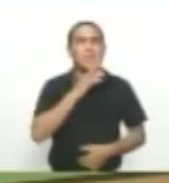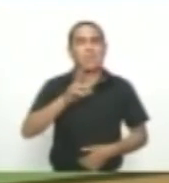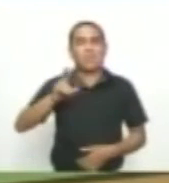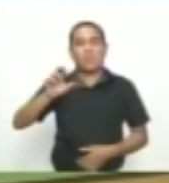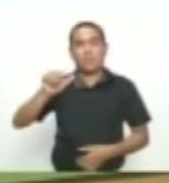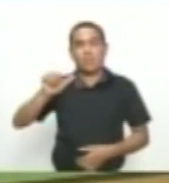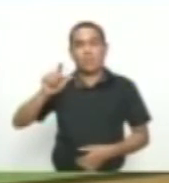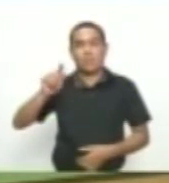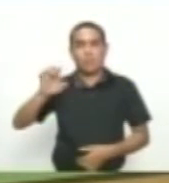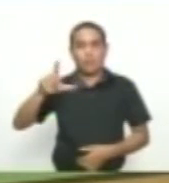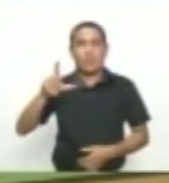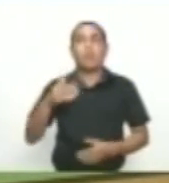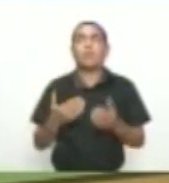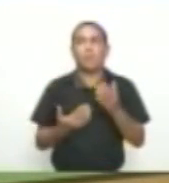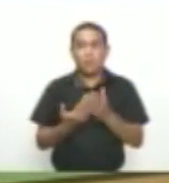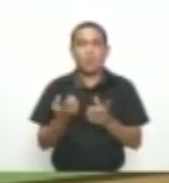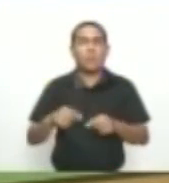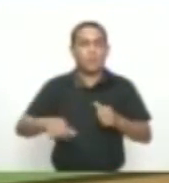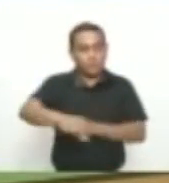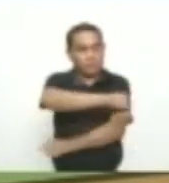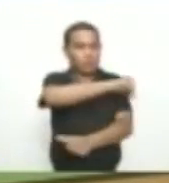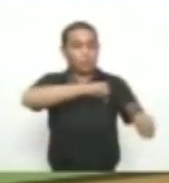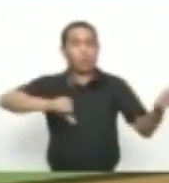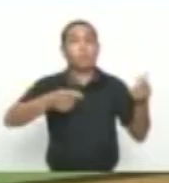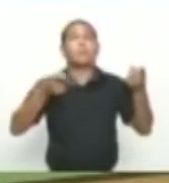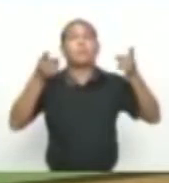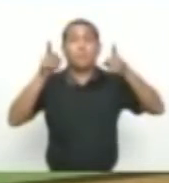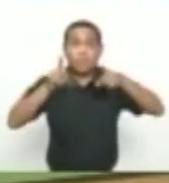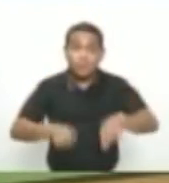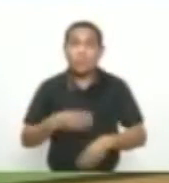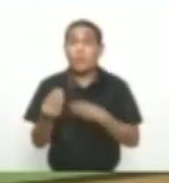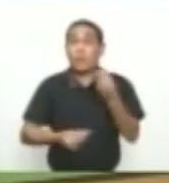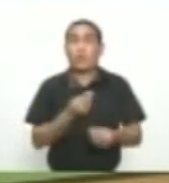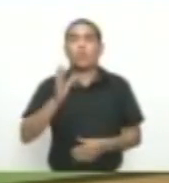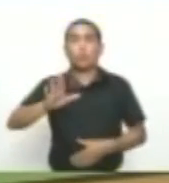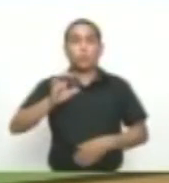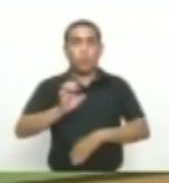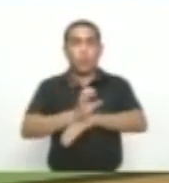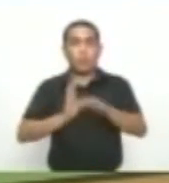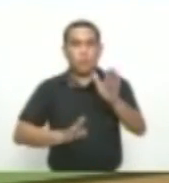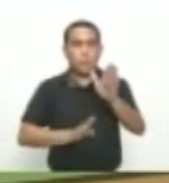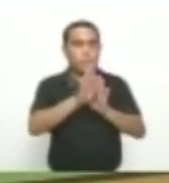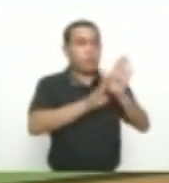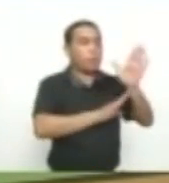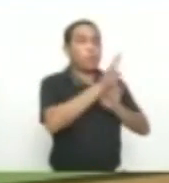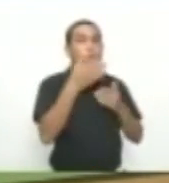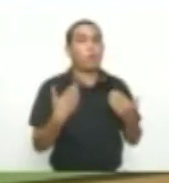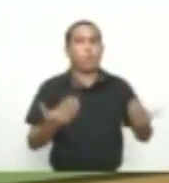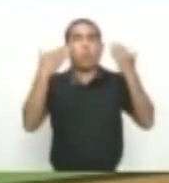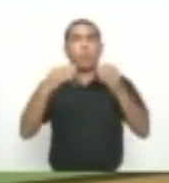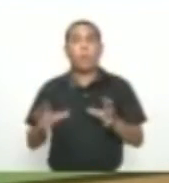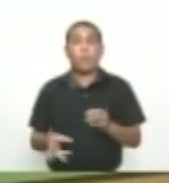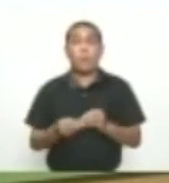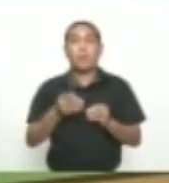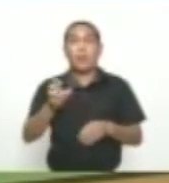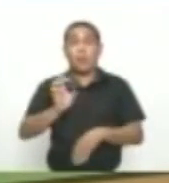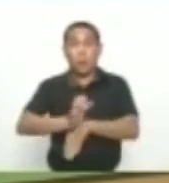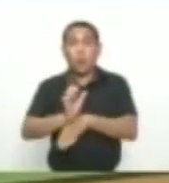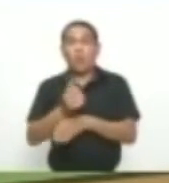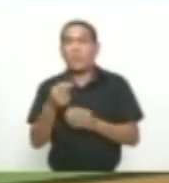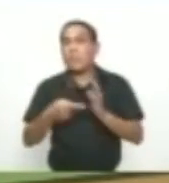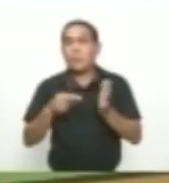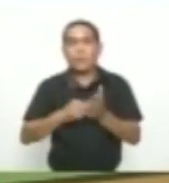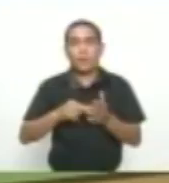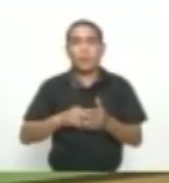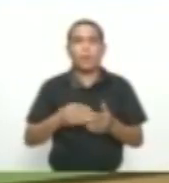Quien logró Sacar de la inestabilidad De la institucionalidad Al país Llevó a Ecuador A ser el país De Latinoamérica Con